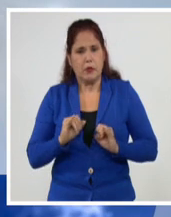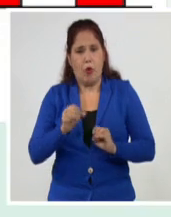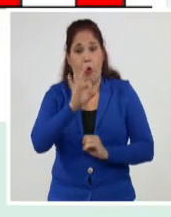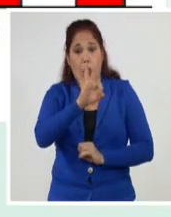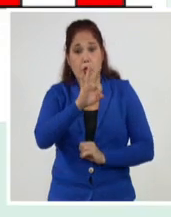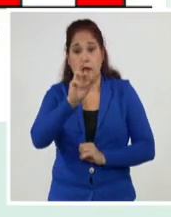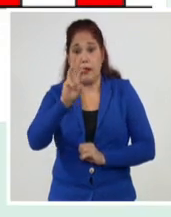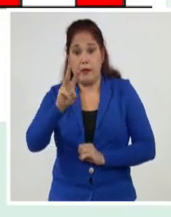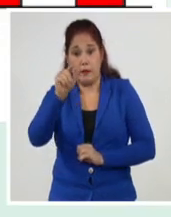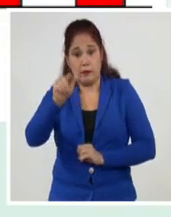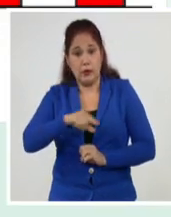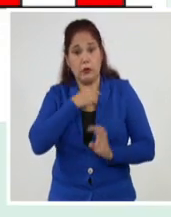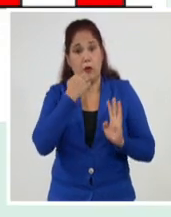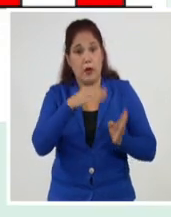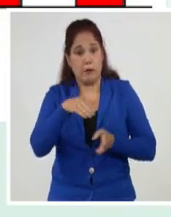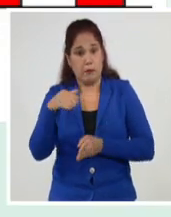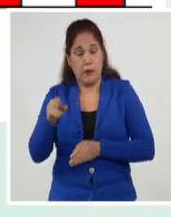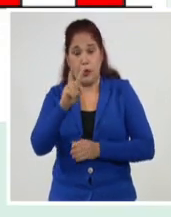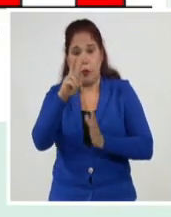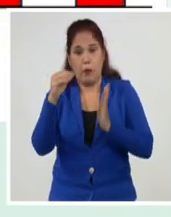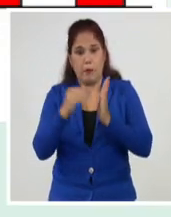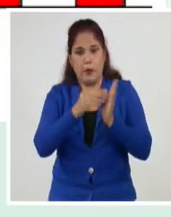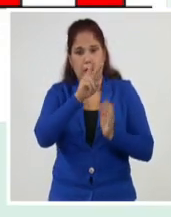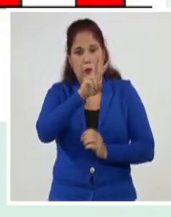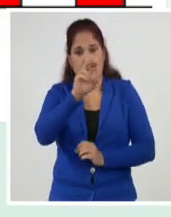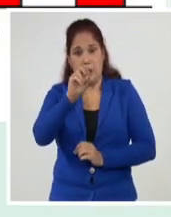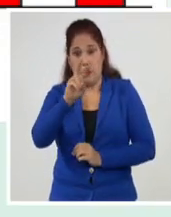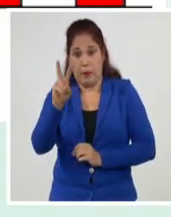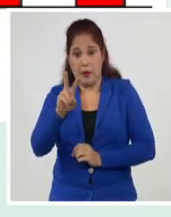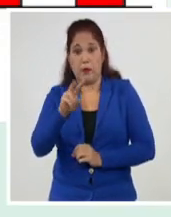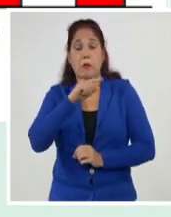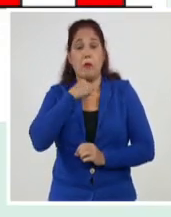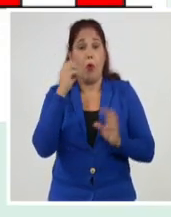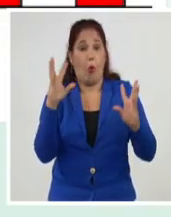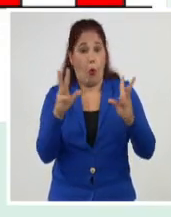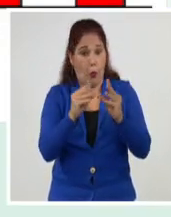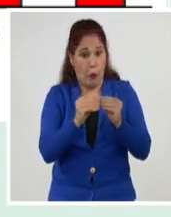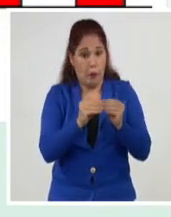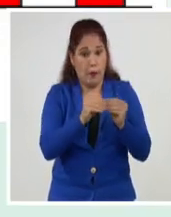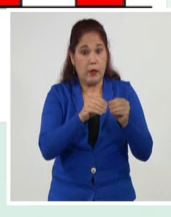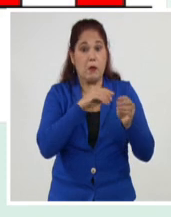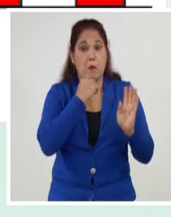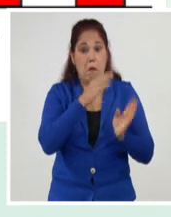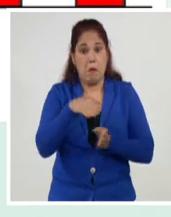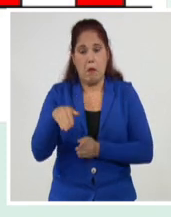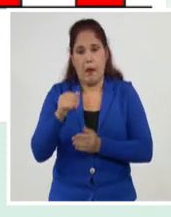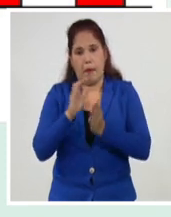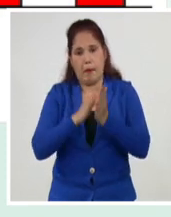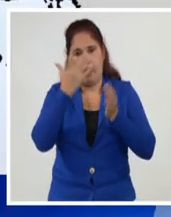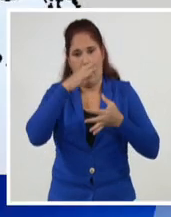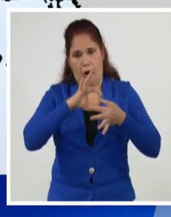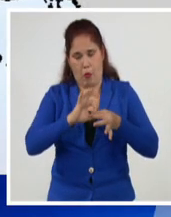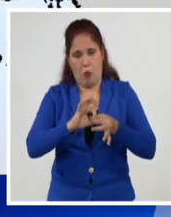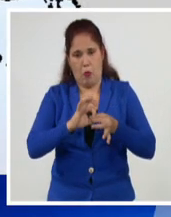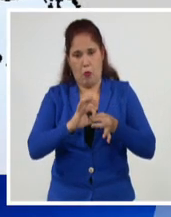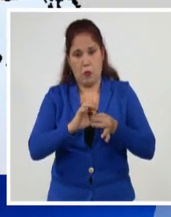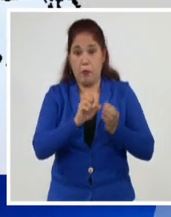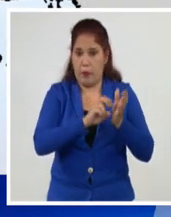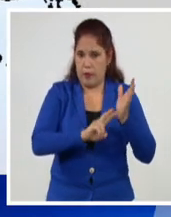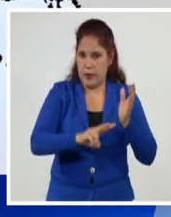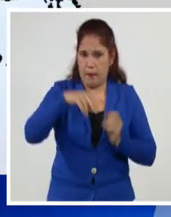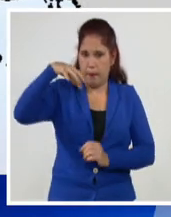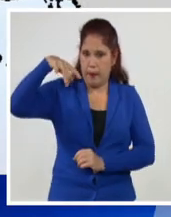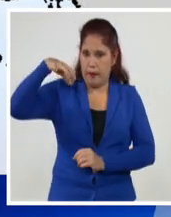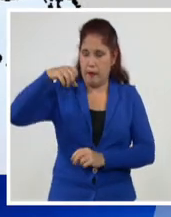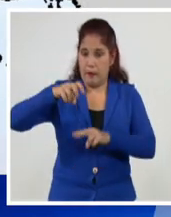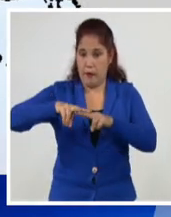fallecidos, lo que eleva a 2.222 el número de muertes en el mes de agosto. Por provincias, Pinar del